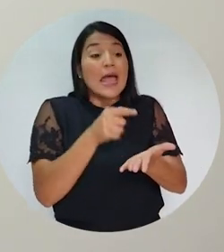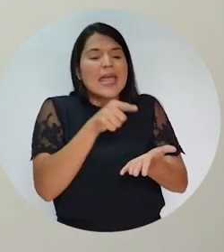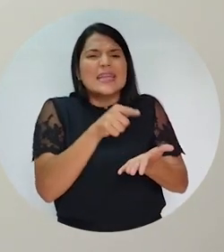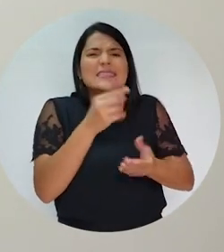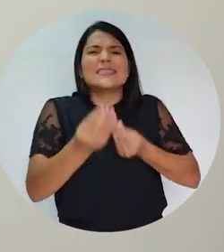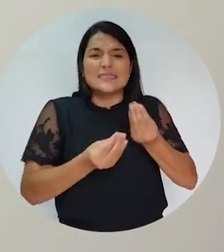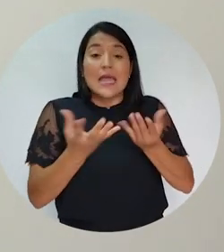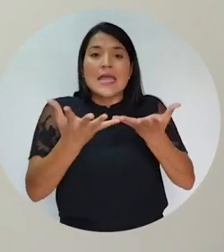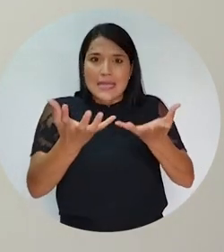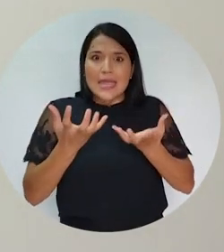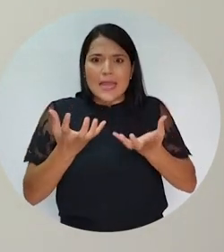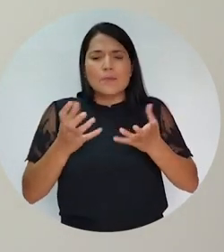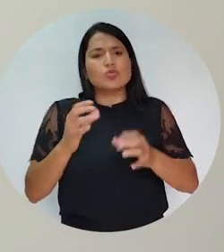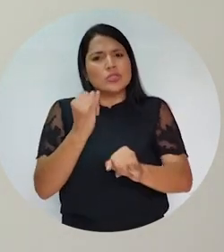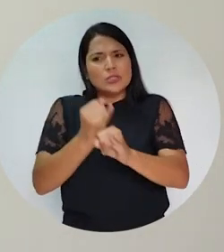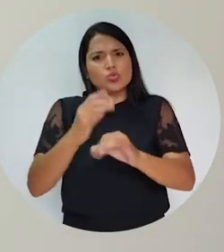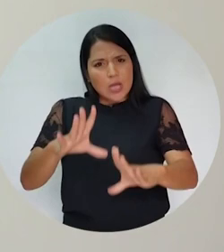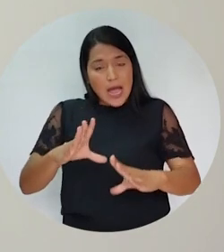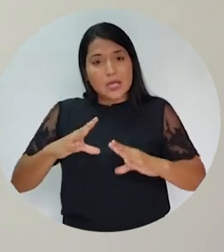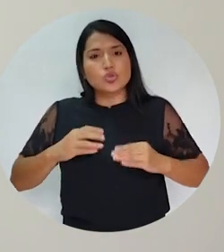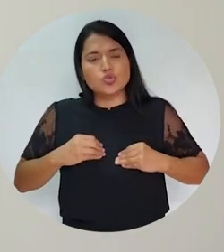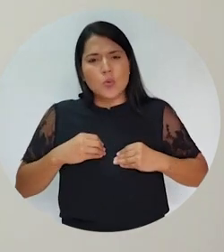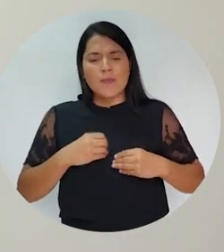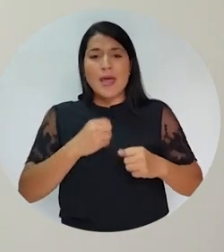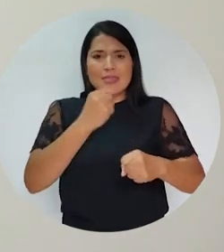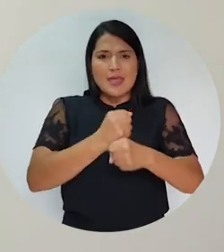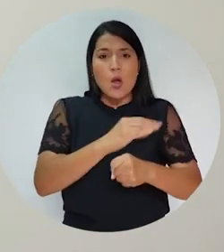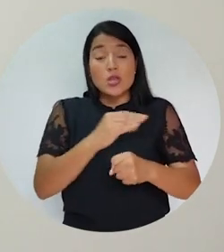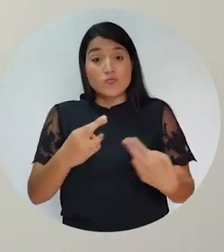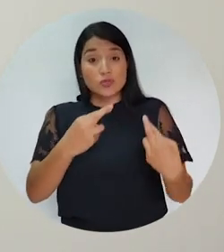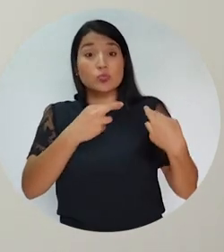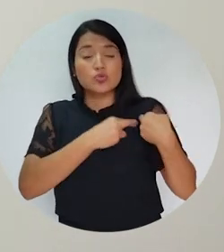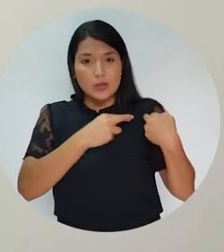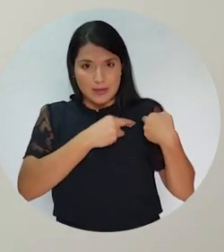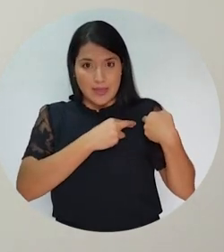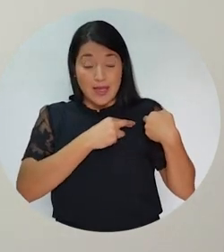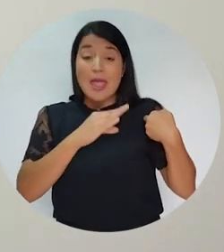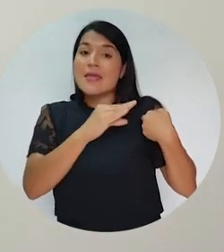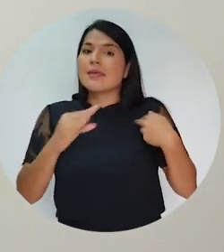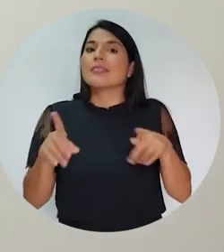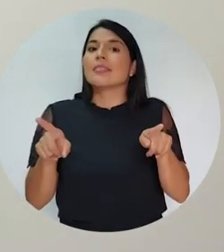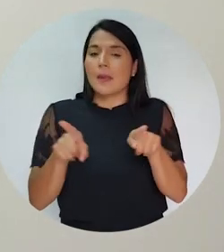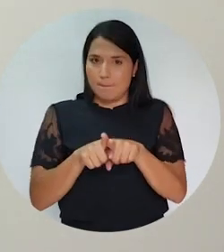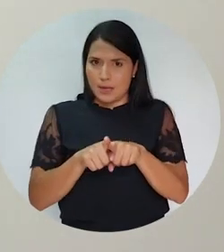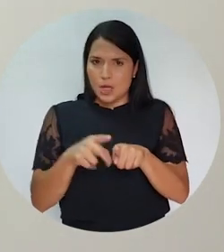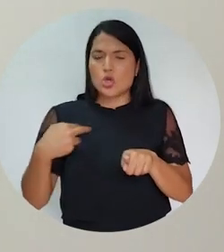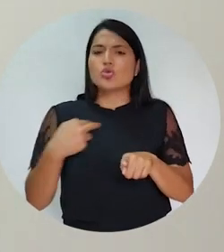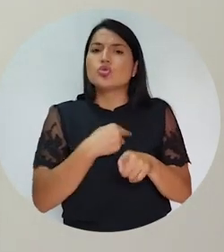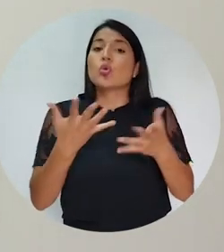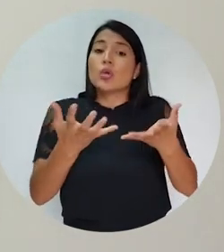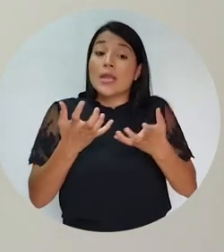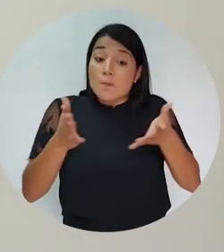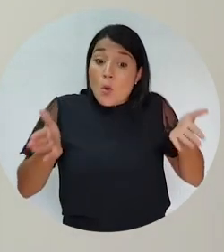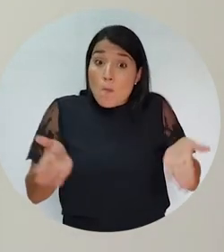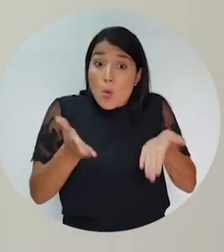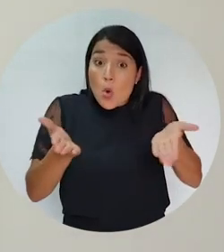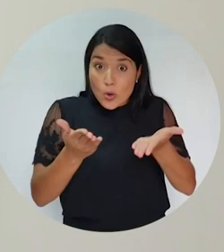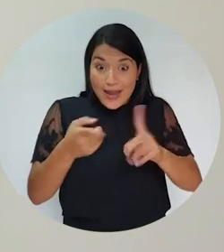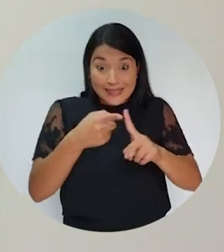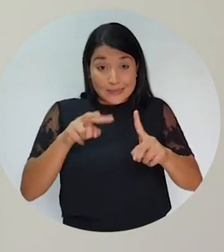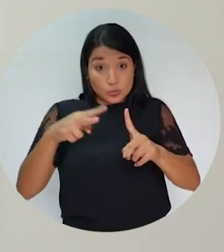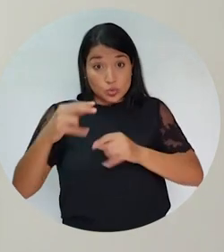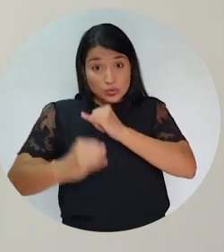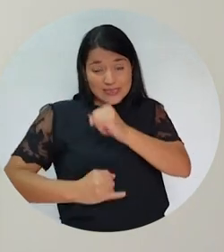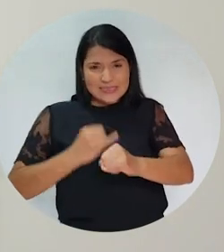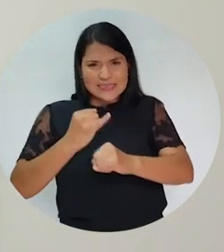propuesta que institucionalice el trabajo y la responsabilidad del Estado. Y además, promoveremos